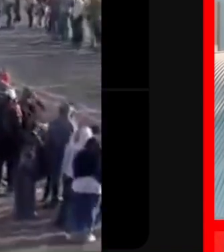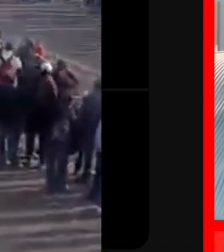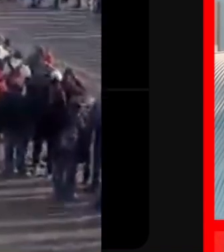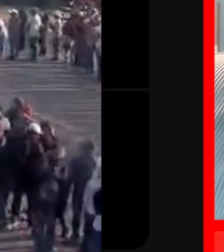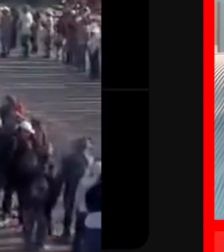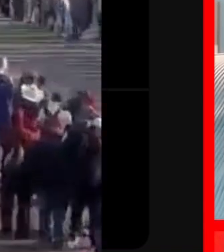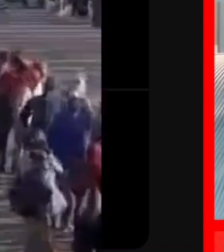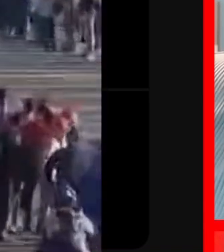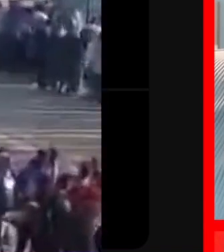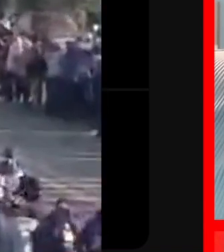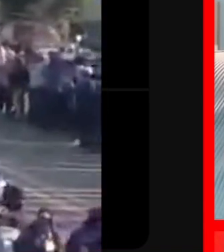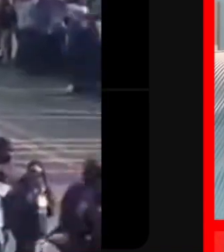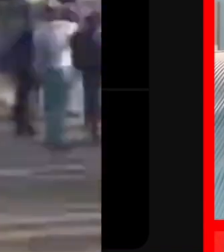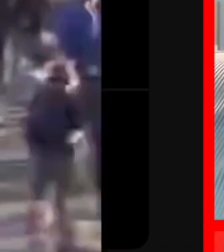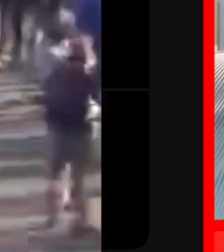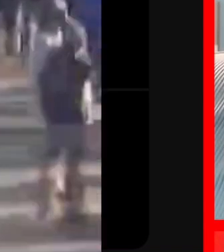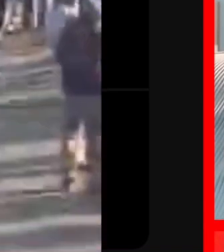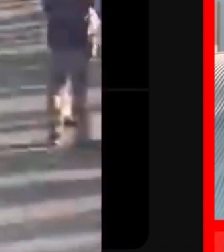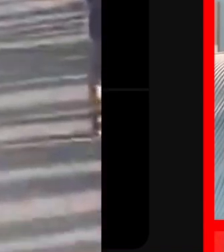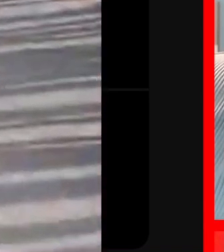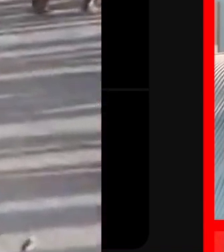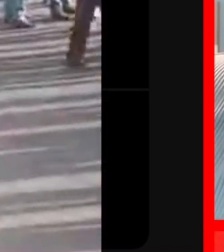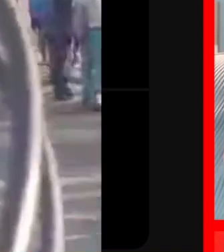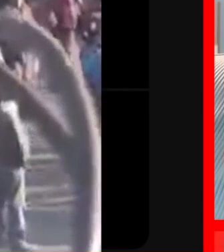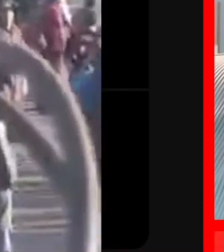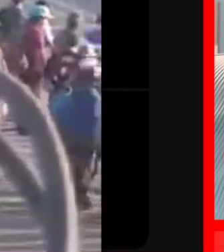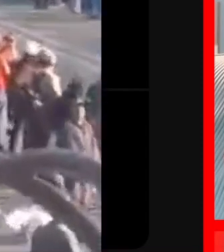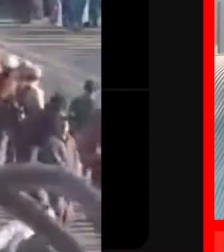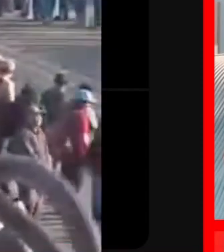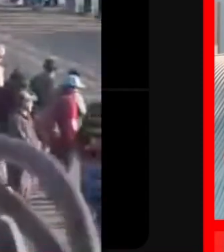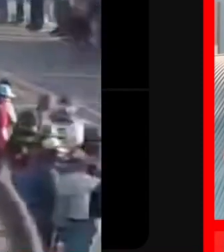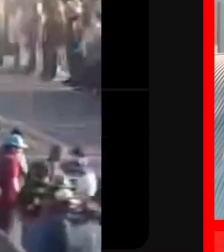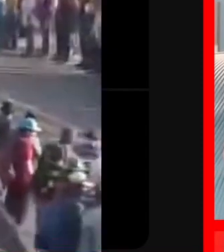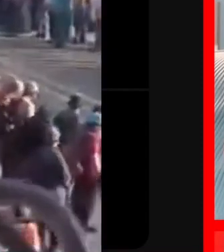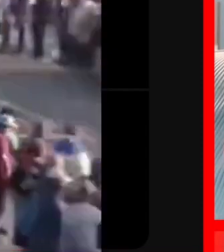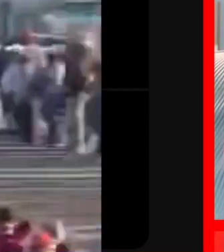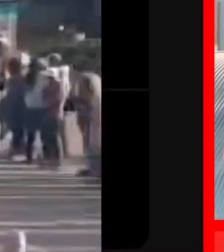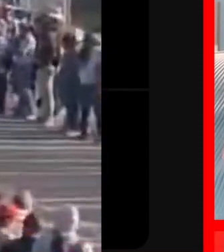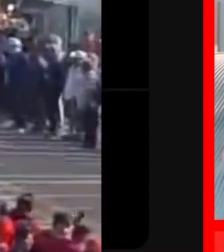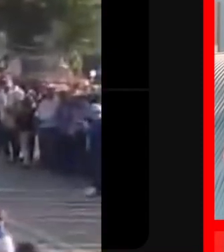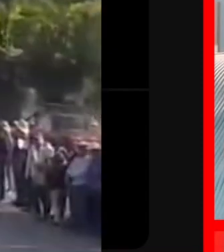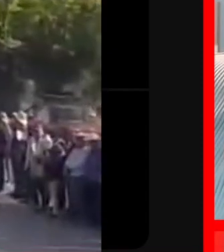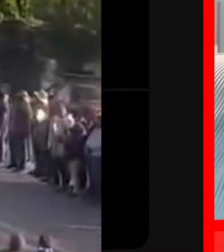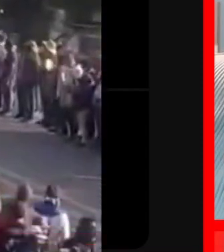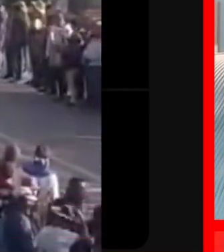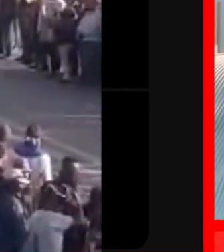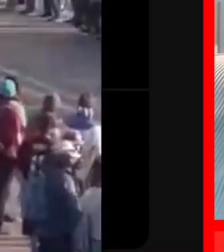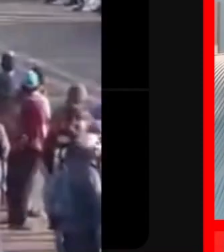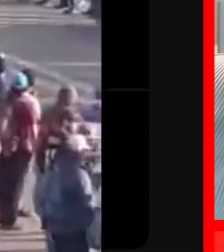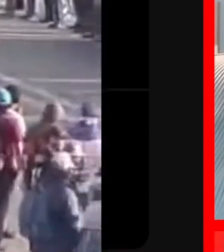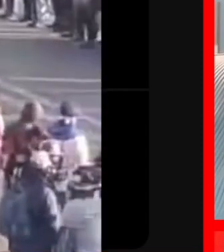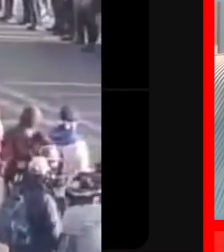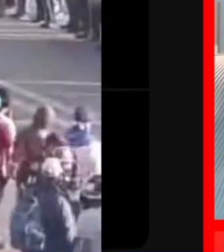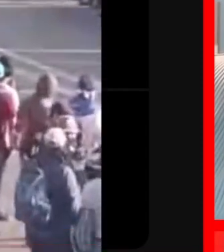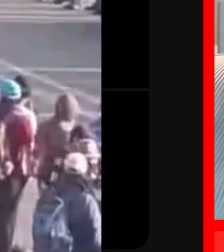vendidos que ven todo mal de lo que está haciendo el presidente